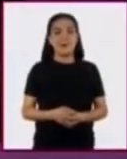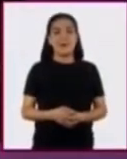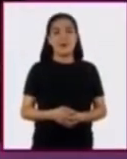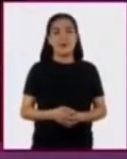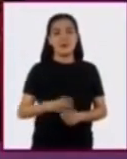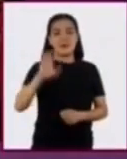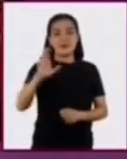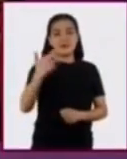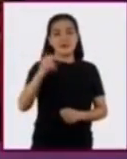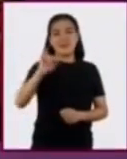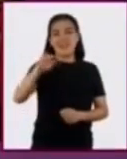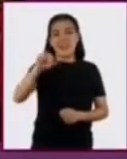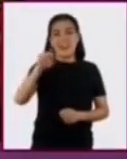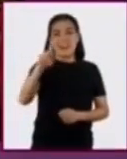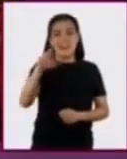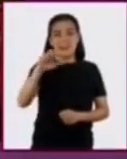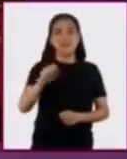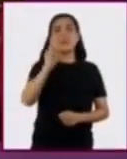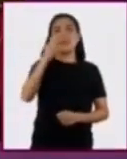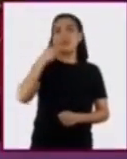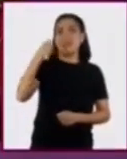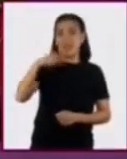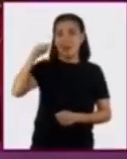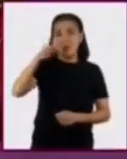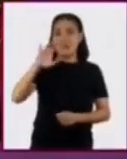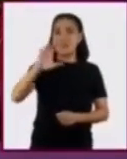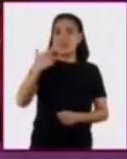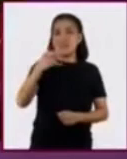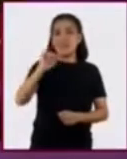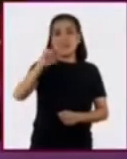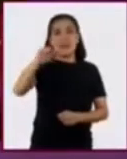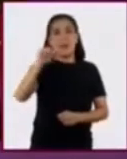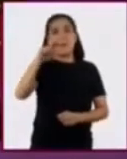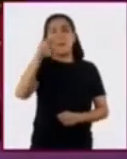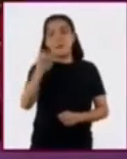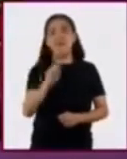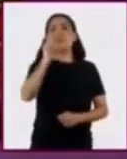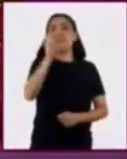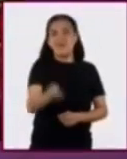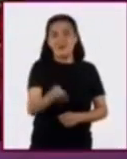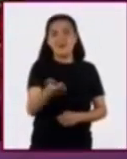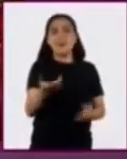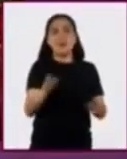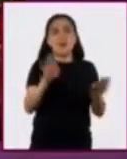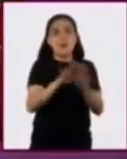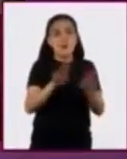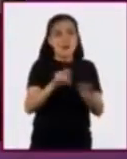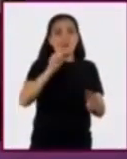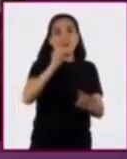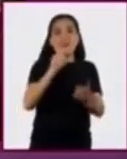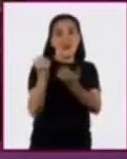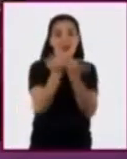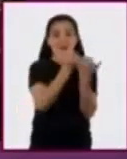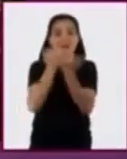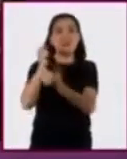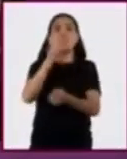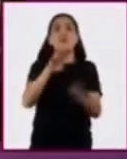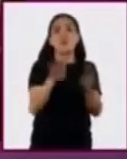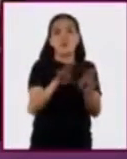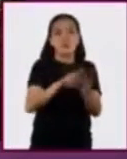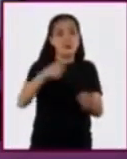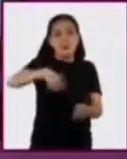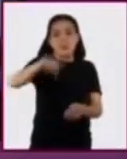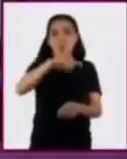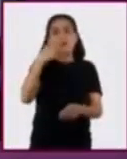Las chinampas, del náhuatl chinampa, que significa en la cerca de las cañas, es un método